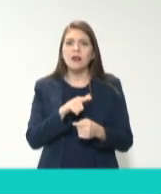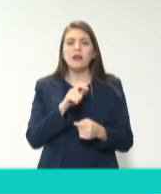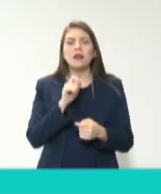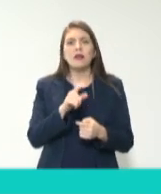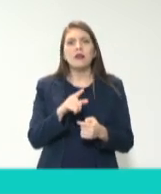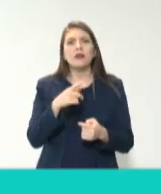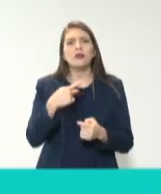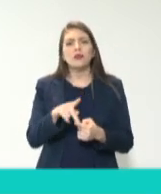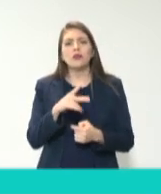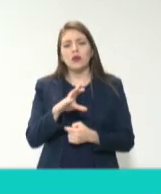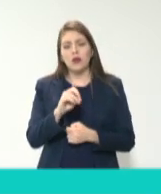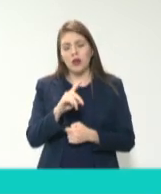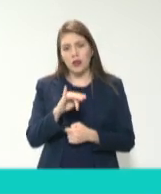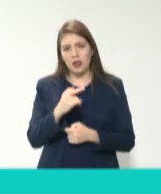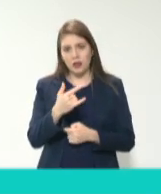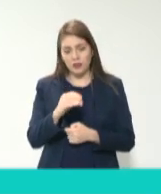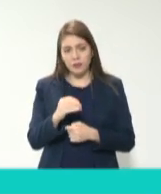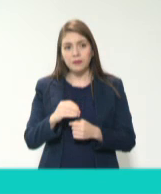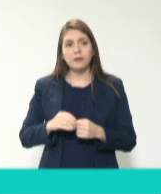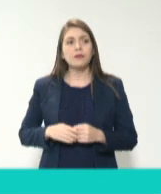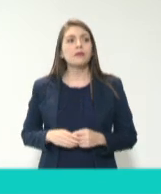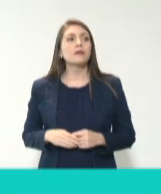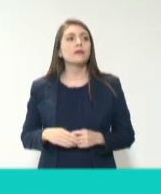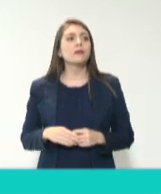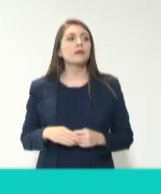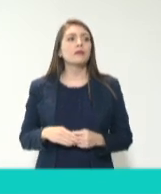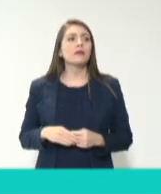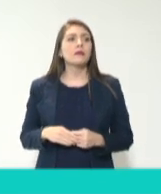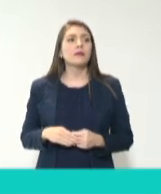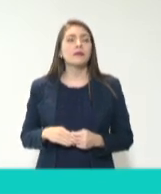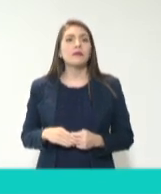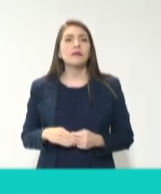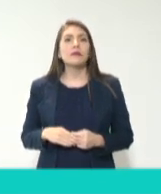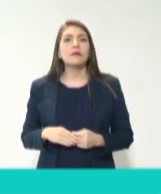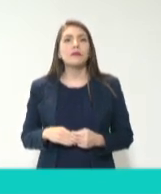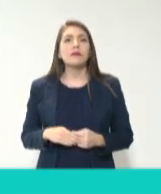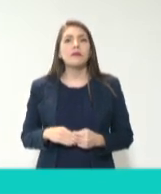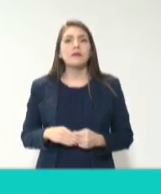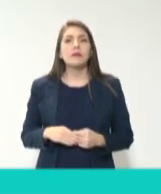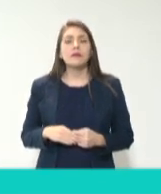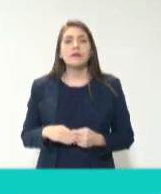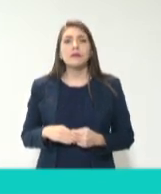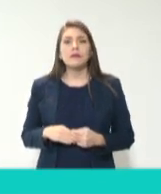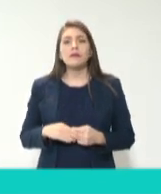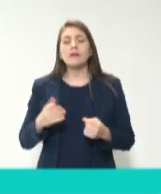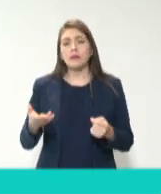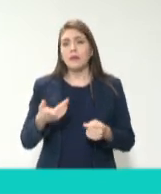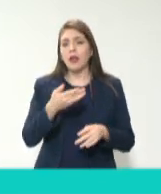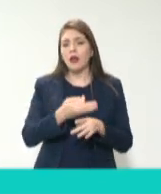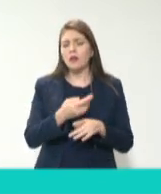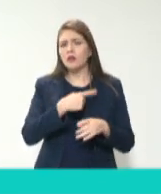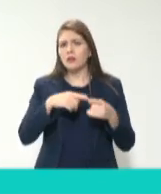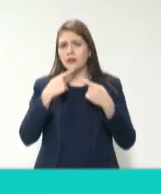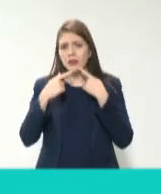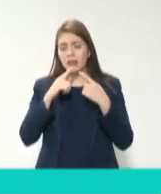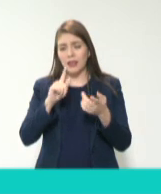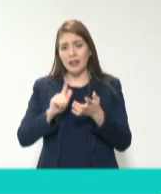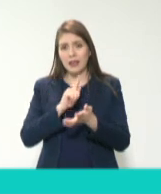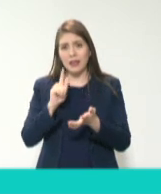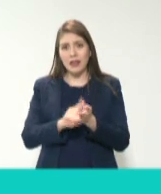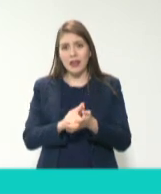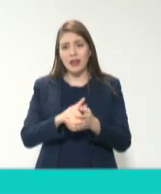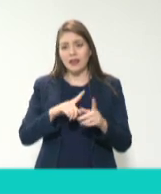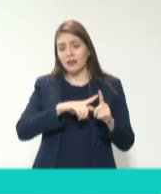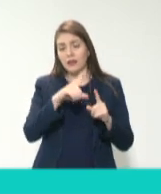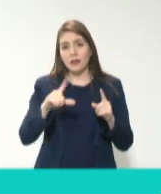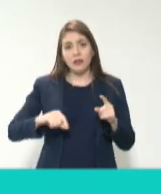dominio. Entonces, aquí hay una discusión sobre si la ley general del Sistema Nacional de Corrupción